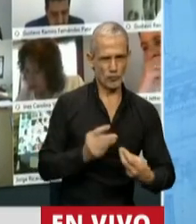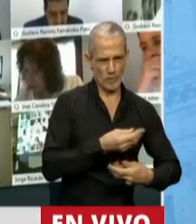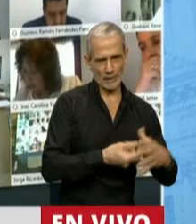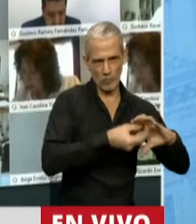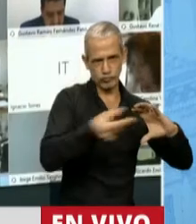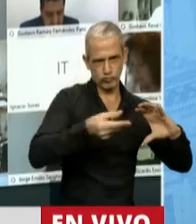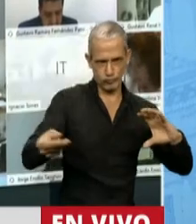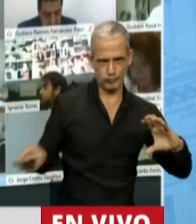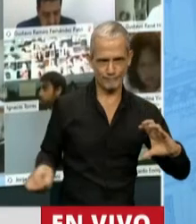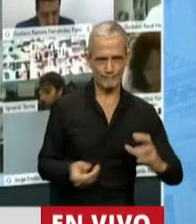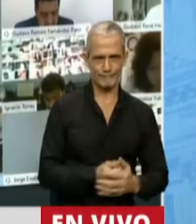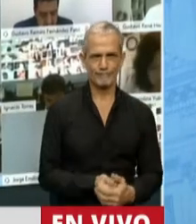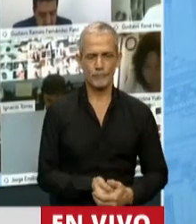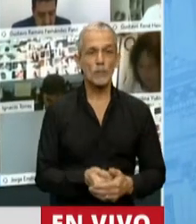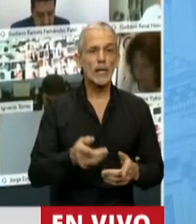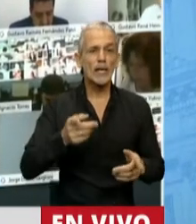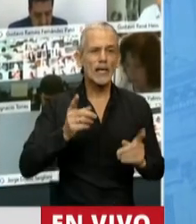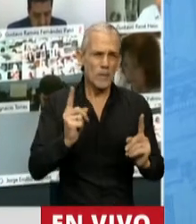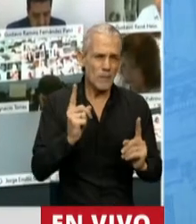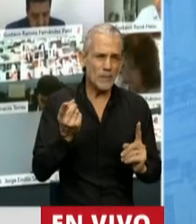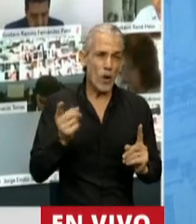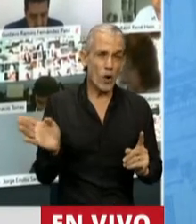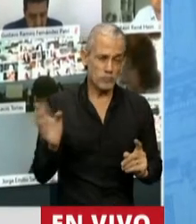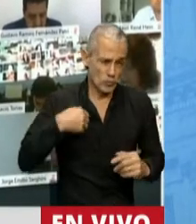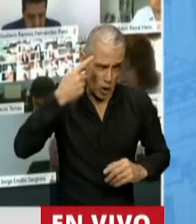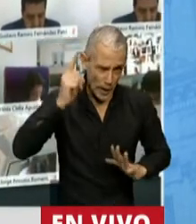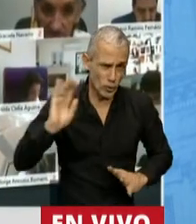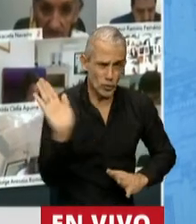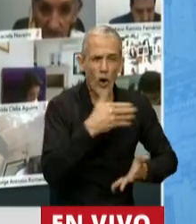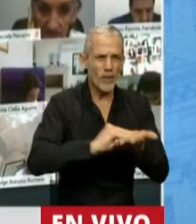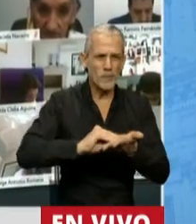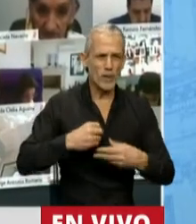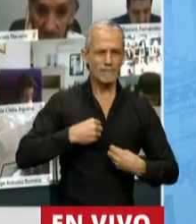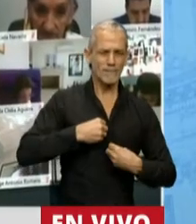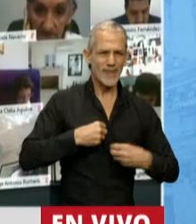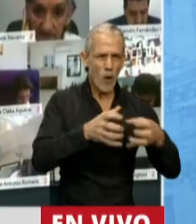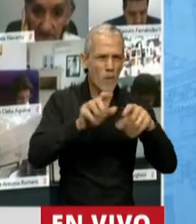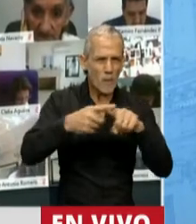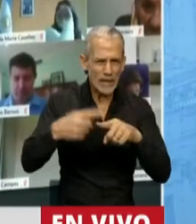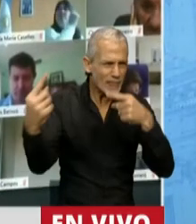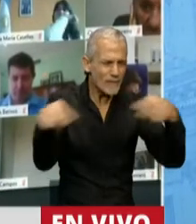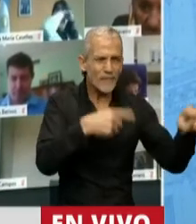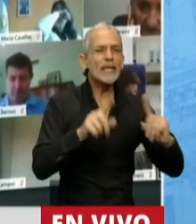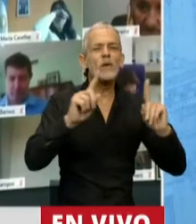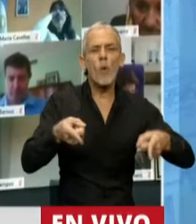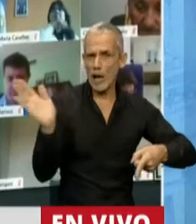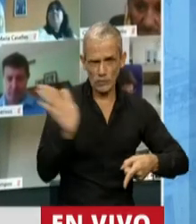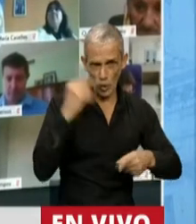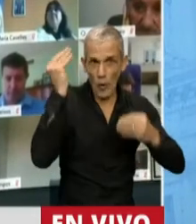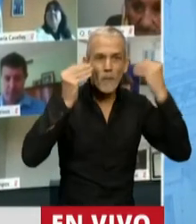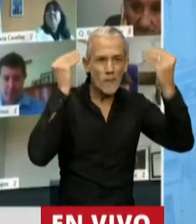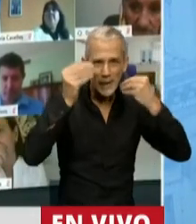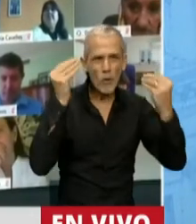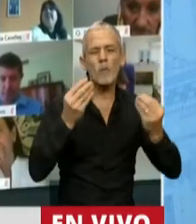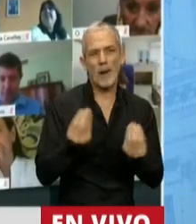que no puedo dejar de, como lo deben sentir todos los diputados de distintos bloques, la gran preocupación que significa